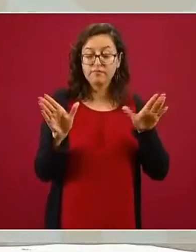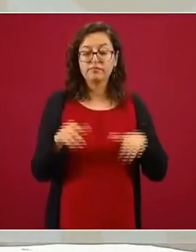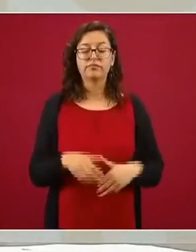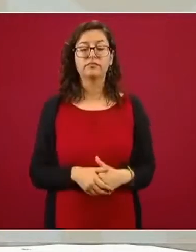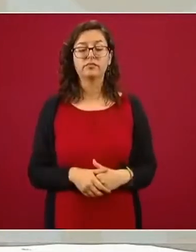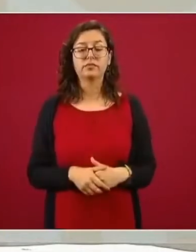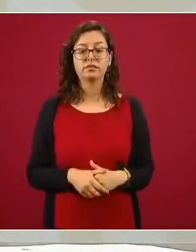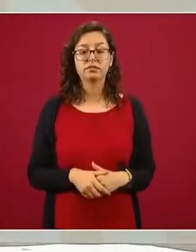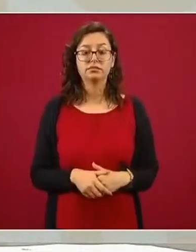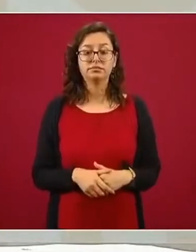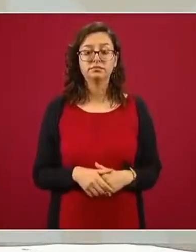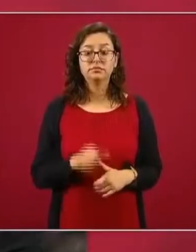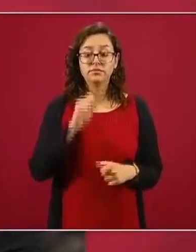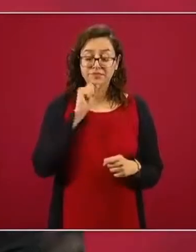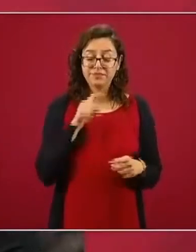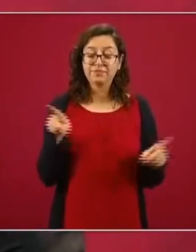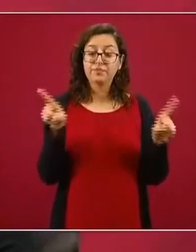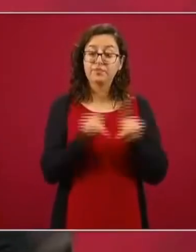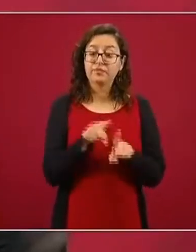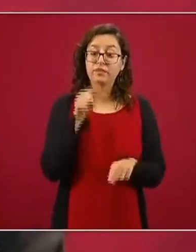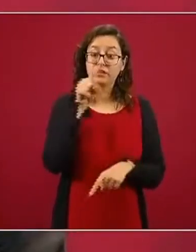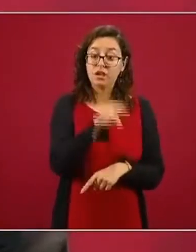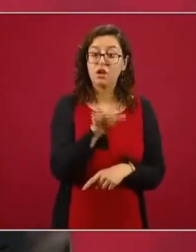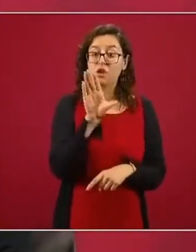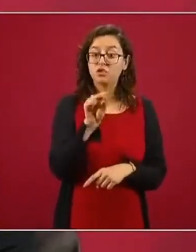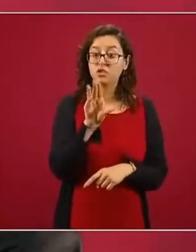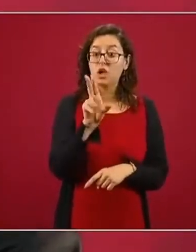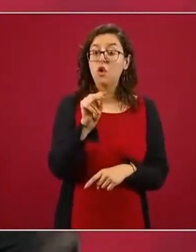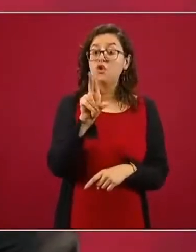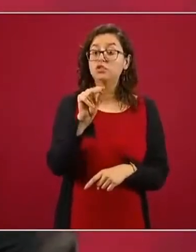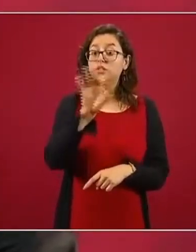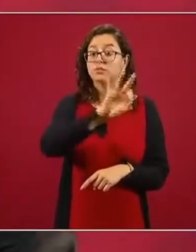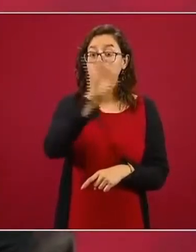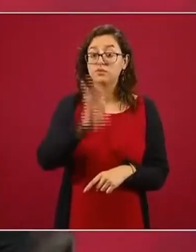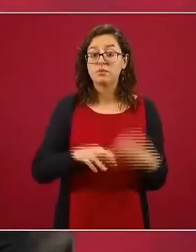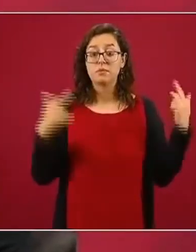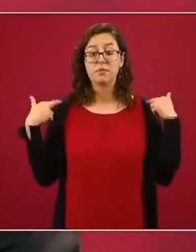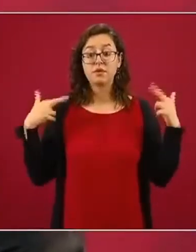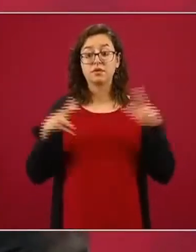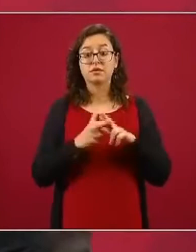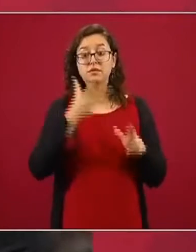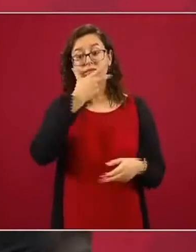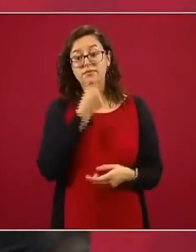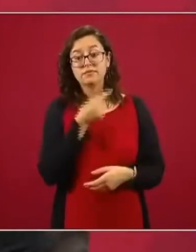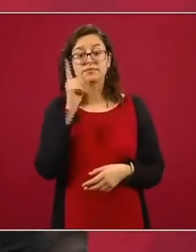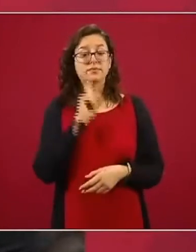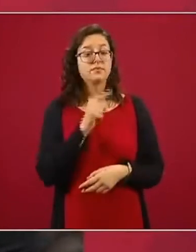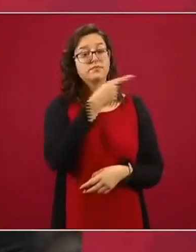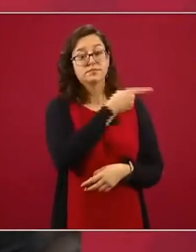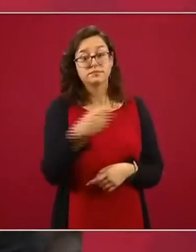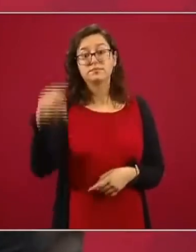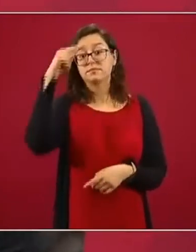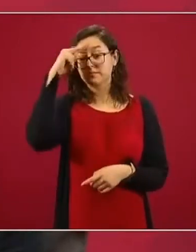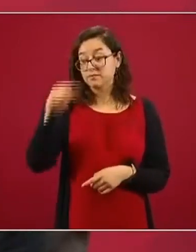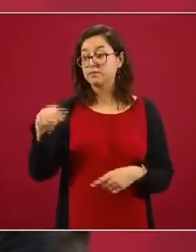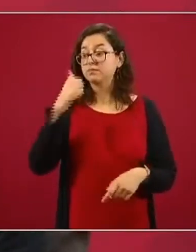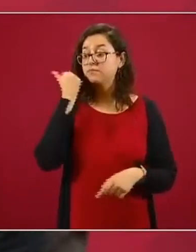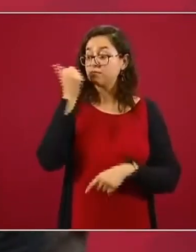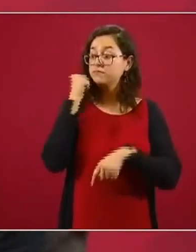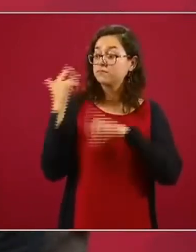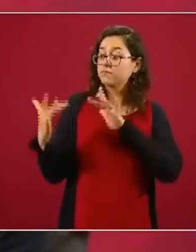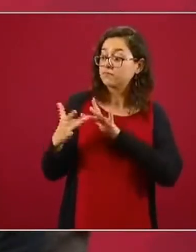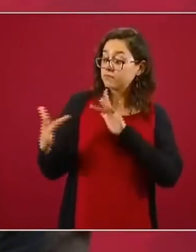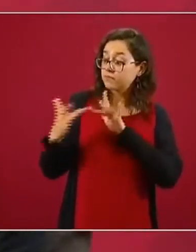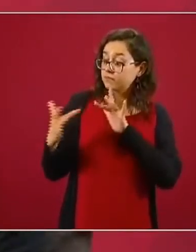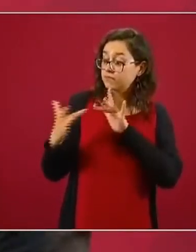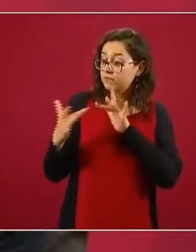electrónico, estamos hablando de programa en donde el 80% de las maestras y los maestros de México no dejaron de estar en contacto